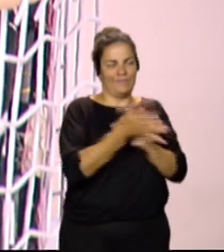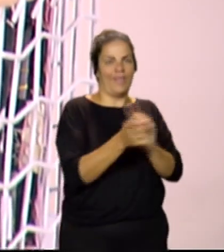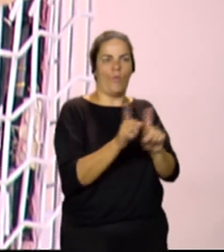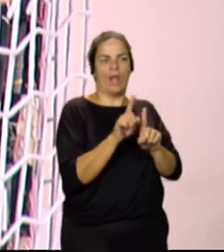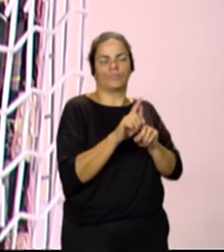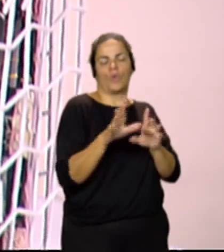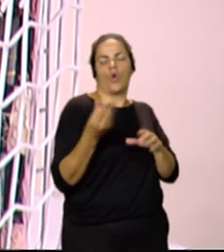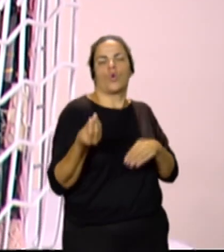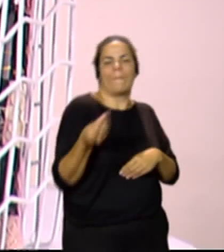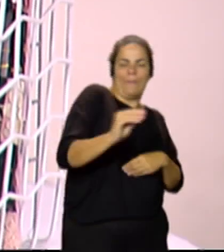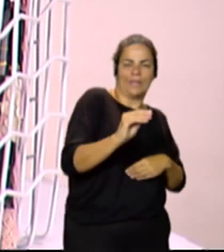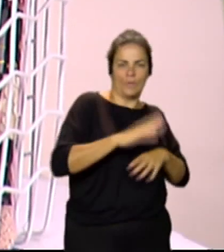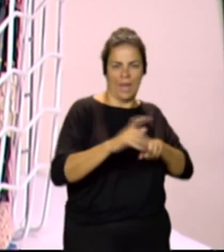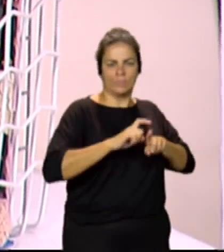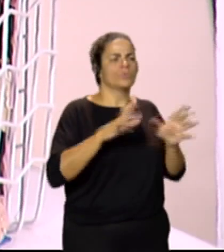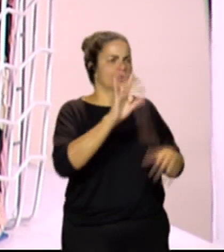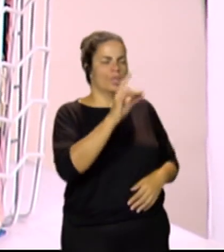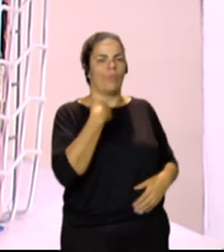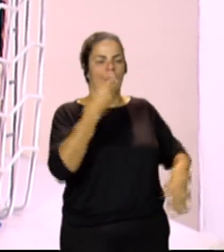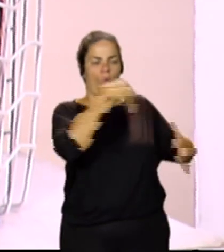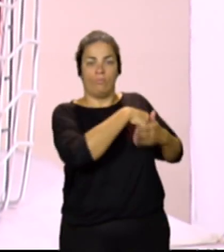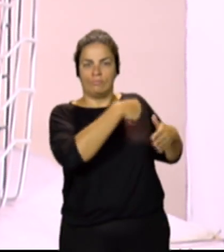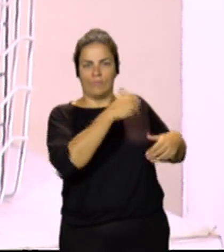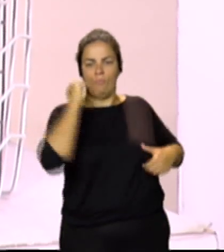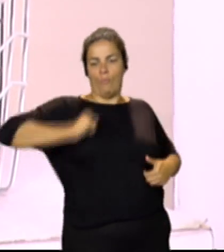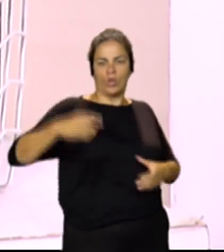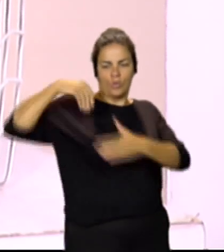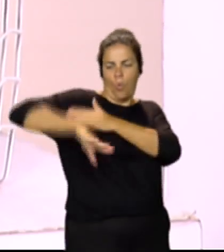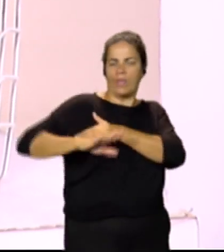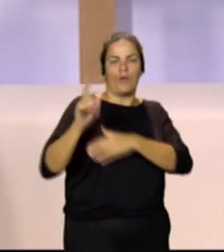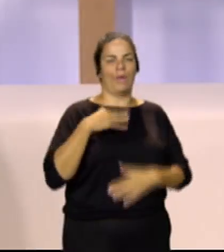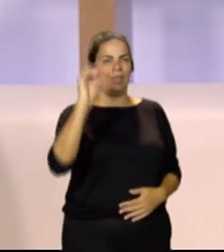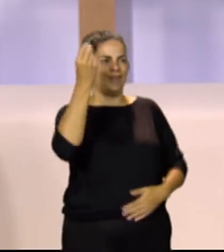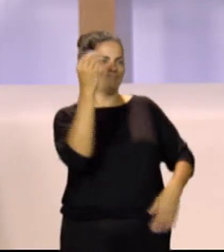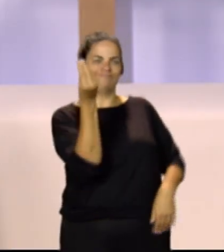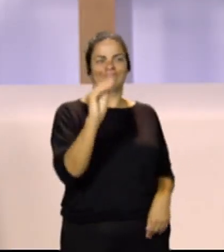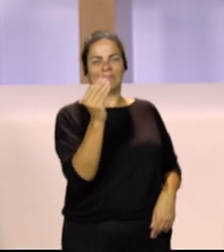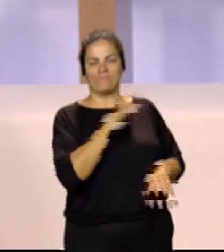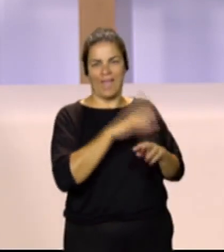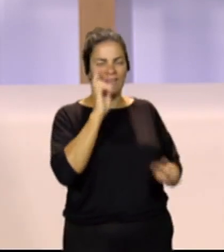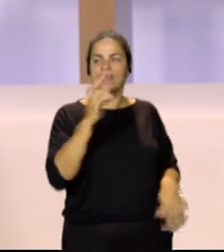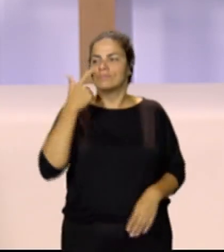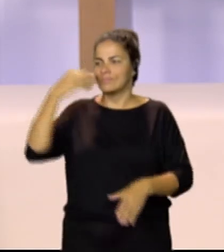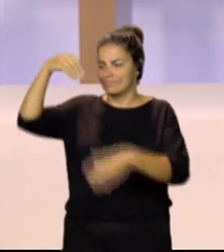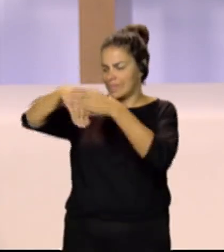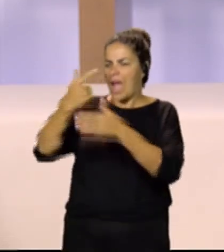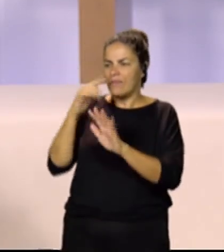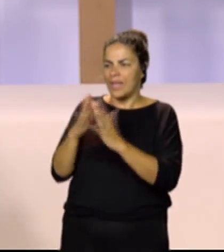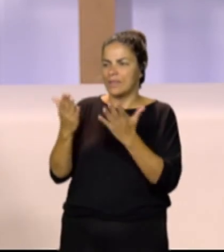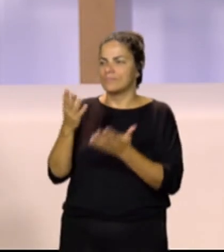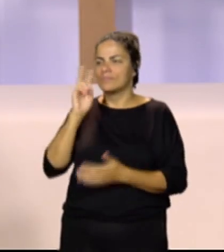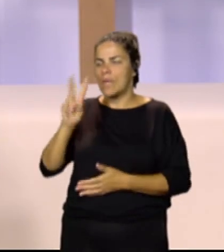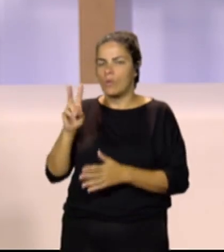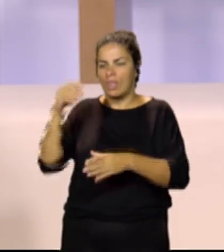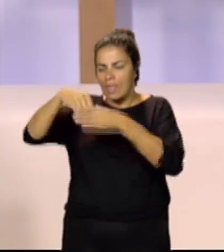personalidad también. Exacto, no tienes por llevarlo en el bolso, lo puedes llevarlo en la mano perfectamente. Mira, aprovechando que los tienes, que esos que tienes ahí están vacíos, enséñanoslos por dentro. Sí, Porque